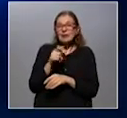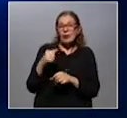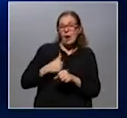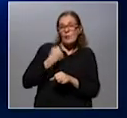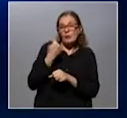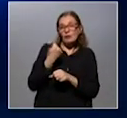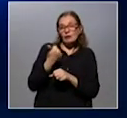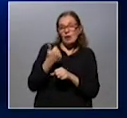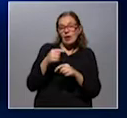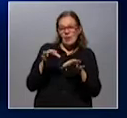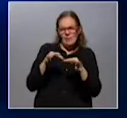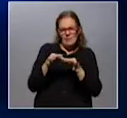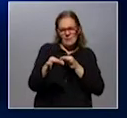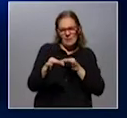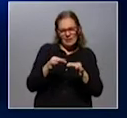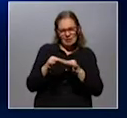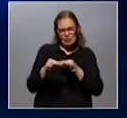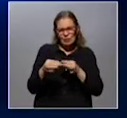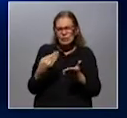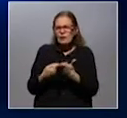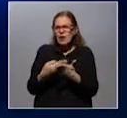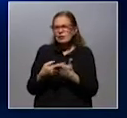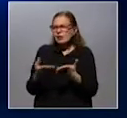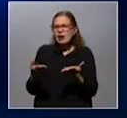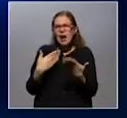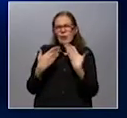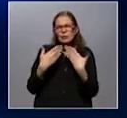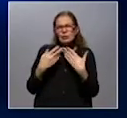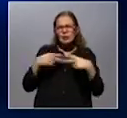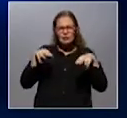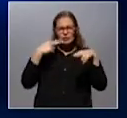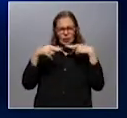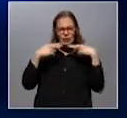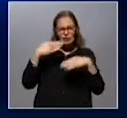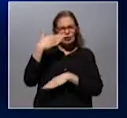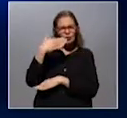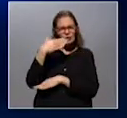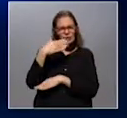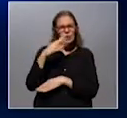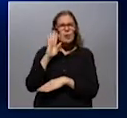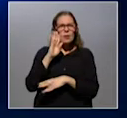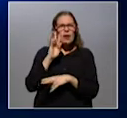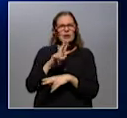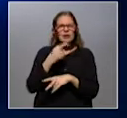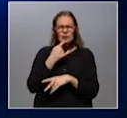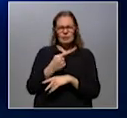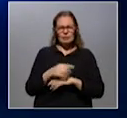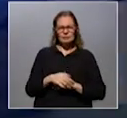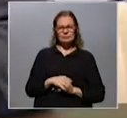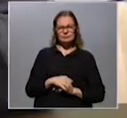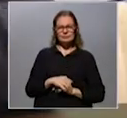aprovechar Los metros cuadrados vacíos Y ahí habló Entre otras cosas De tener restaurantes y hoteles Así que les propongo Repasar qué fue lo que dijo